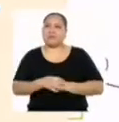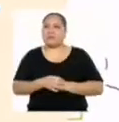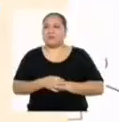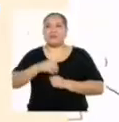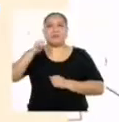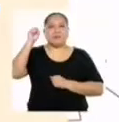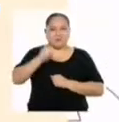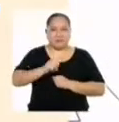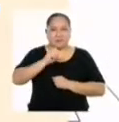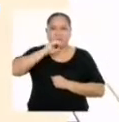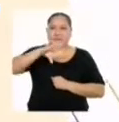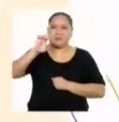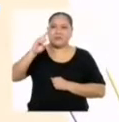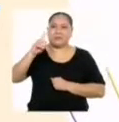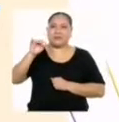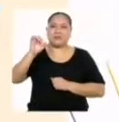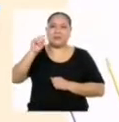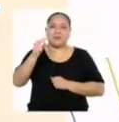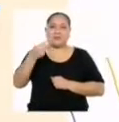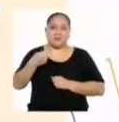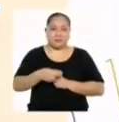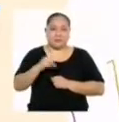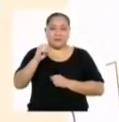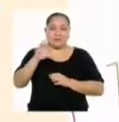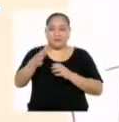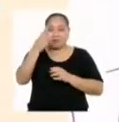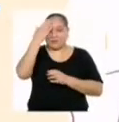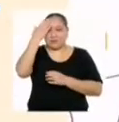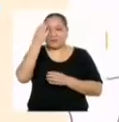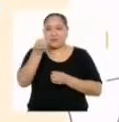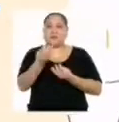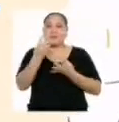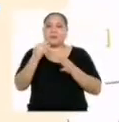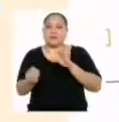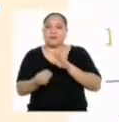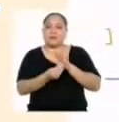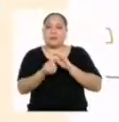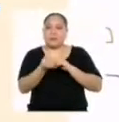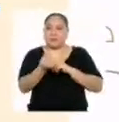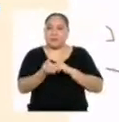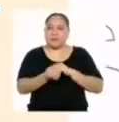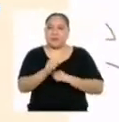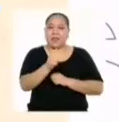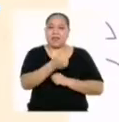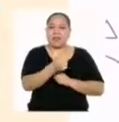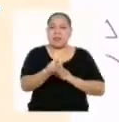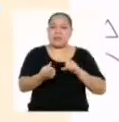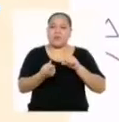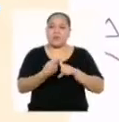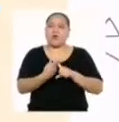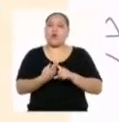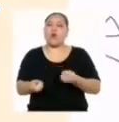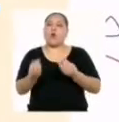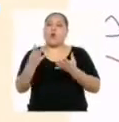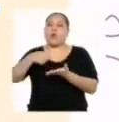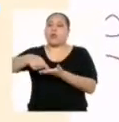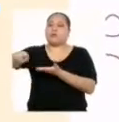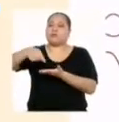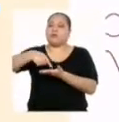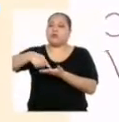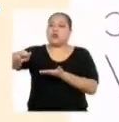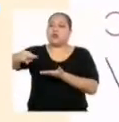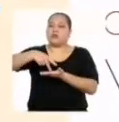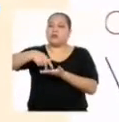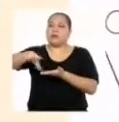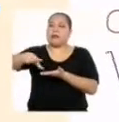Como lo dijo Edith, Para obtener los ingresos, Se debe multiplicar la cantidad de diez soles, Por la cantidad de servicios a